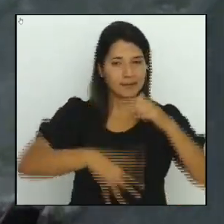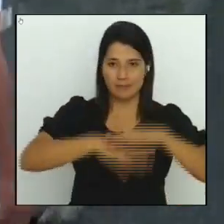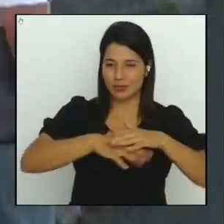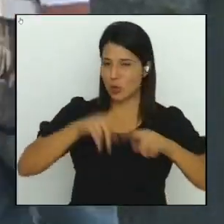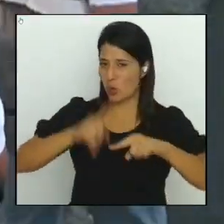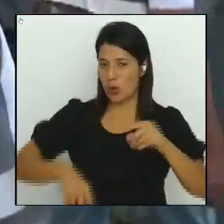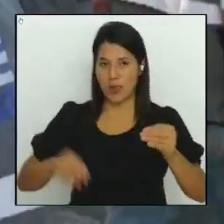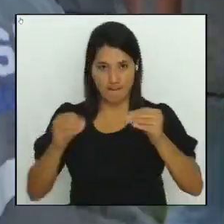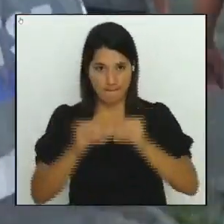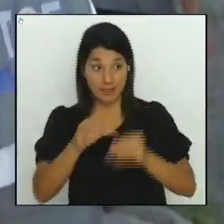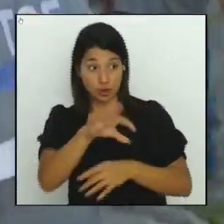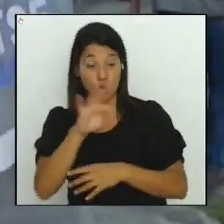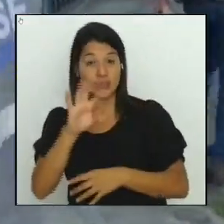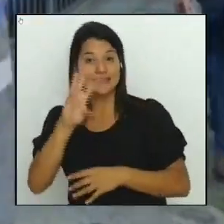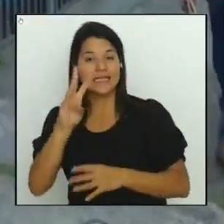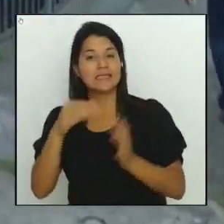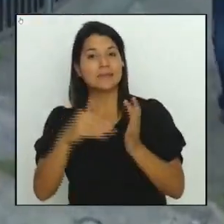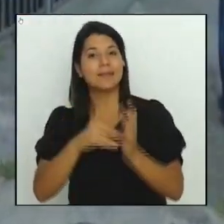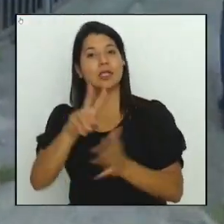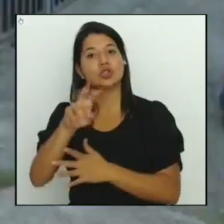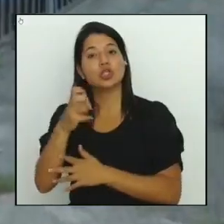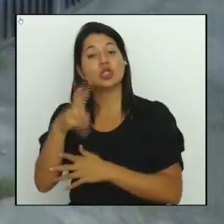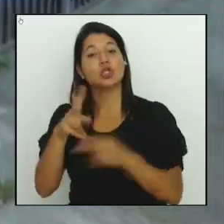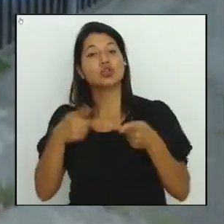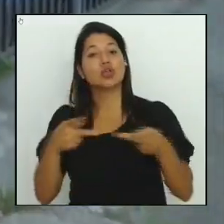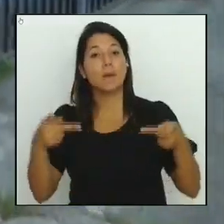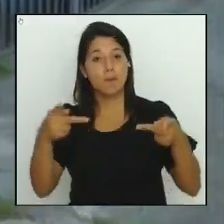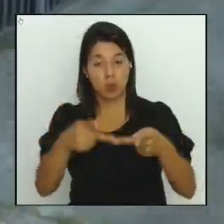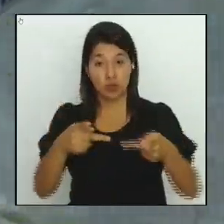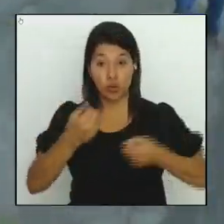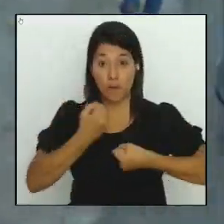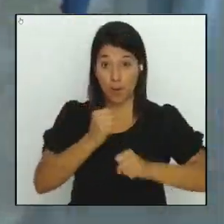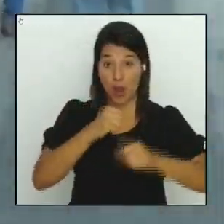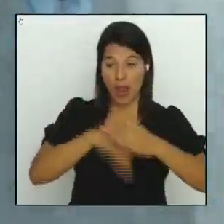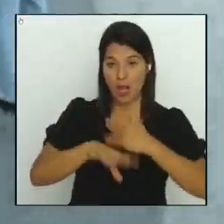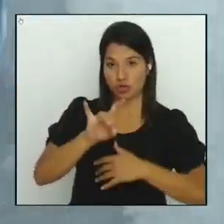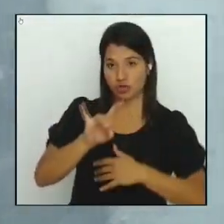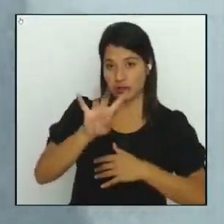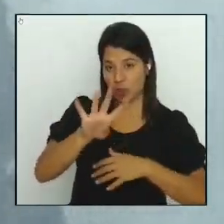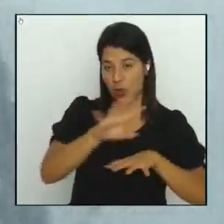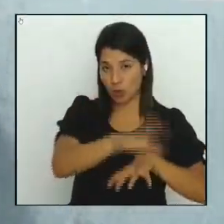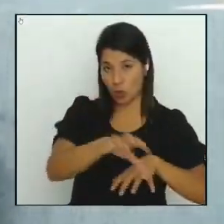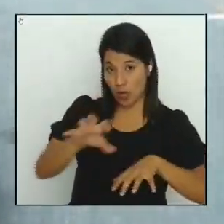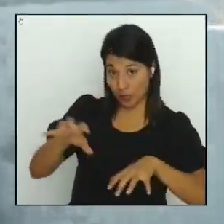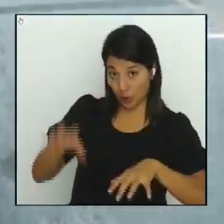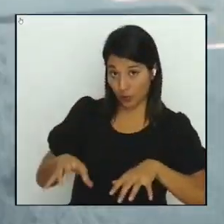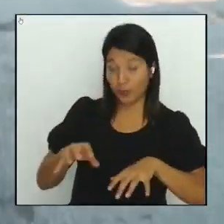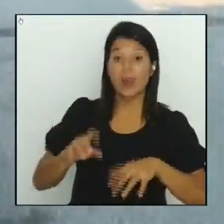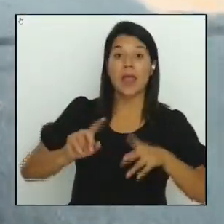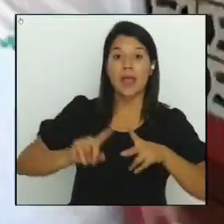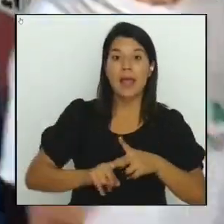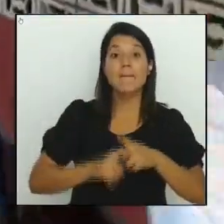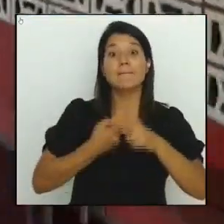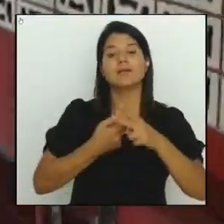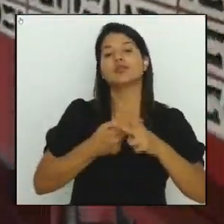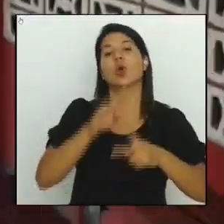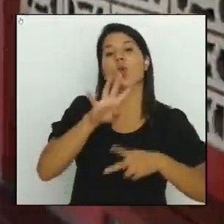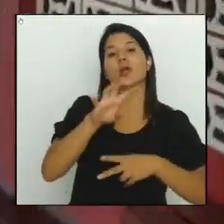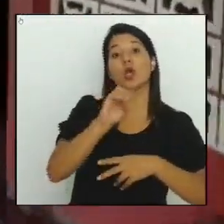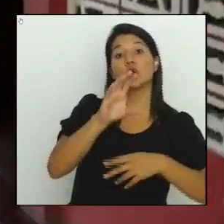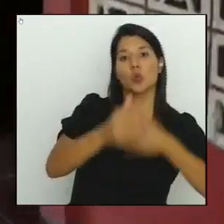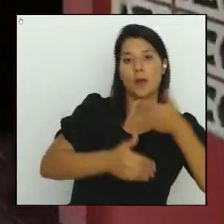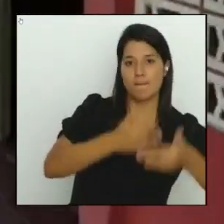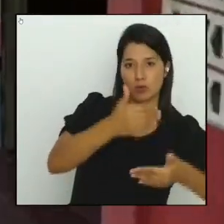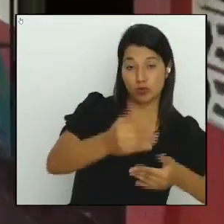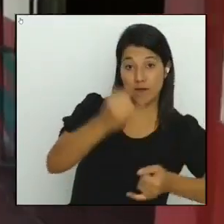cargos municipales en 84 cantones. El plazo para la inscripción de candidaturas inició este 4 de octubre y finalizará el 20